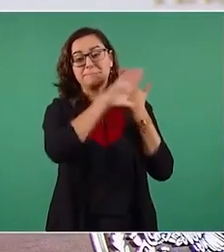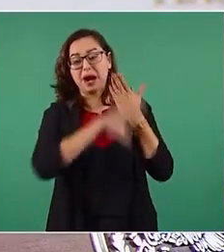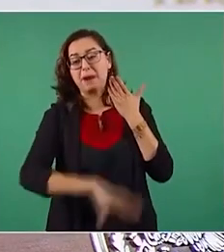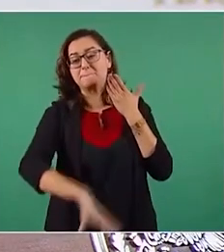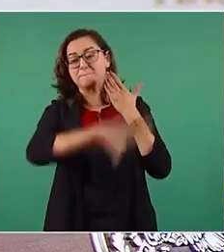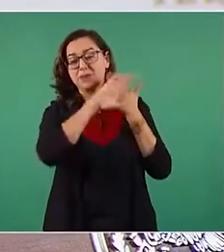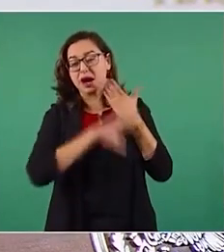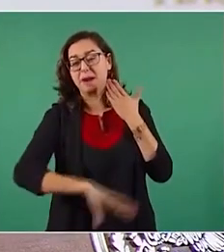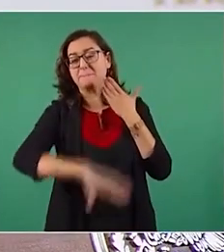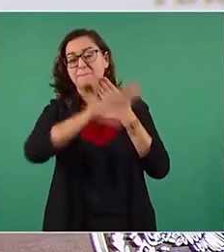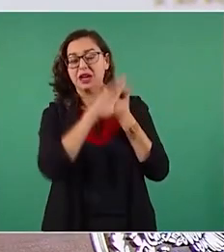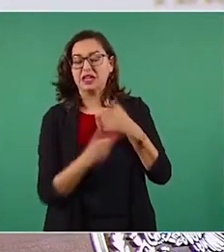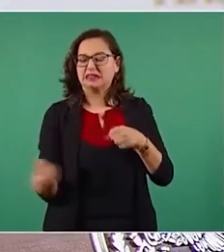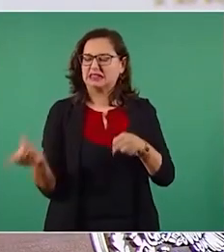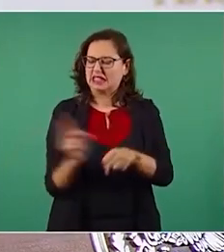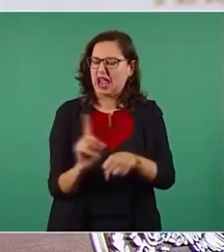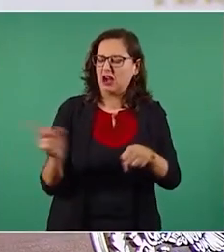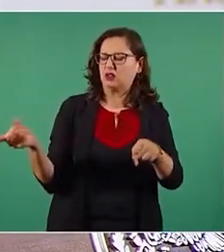todos los días.